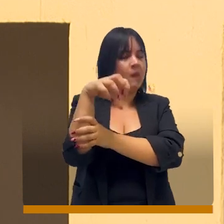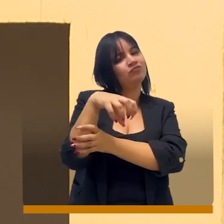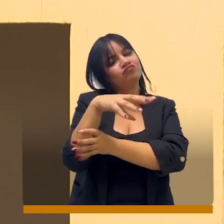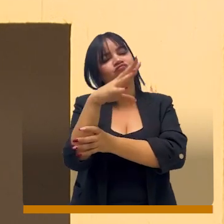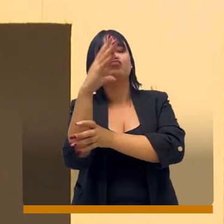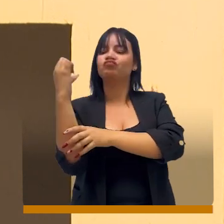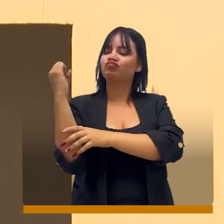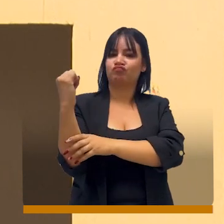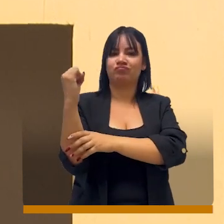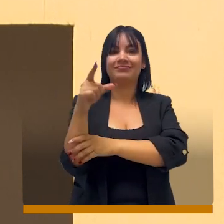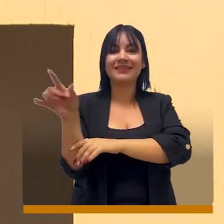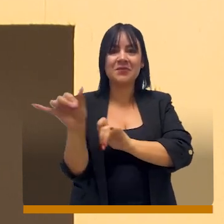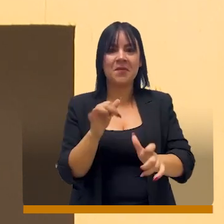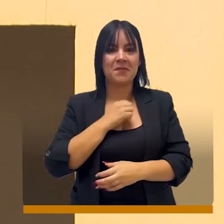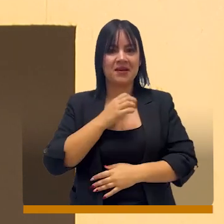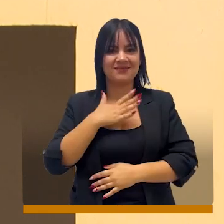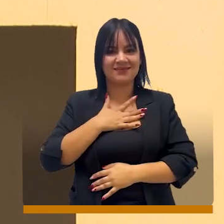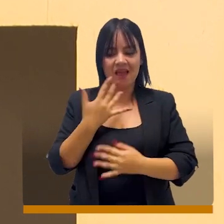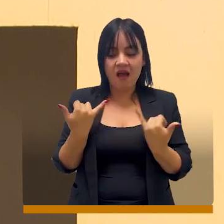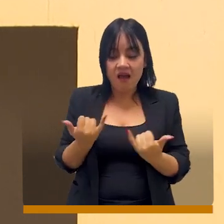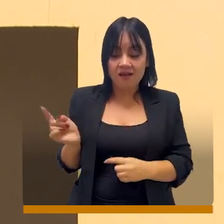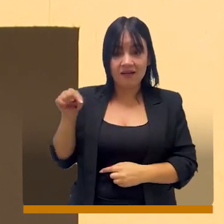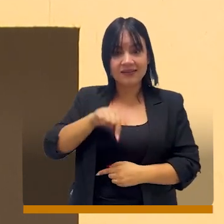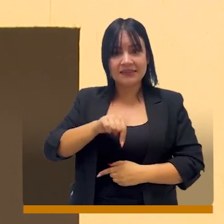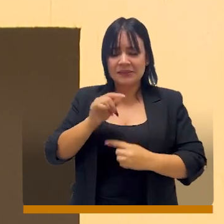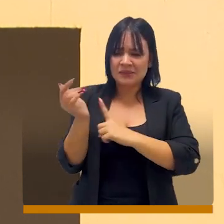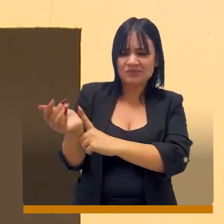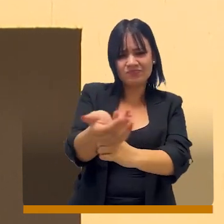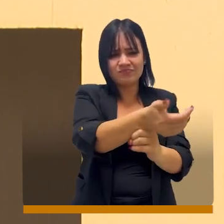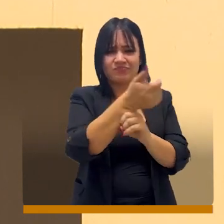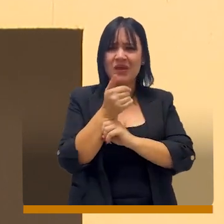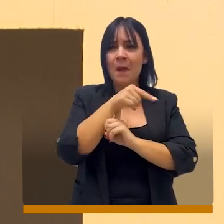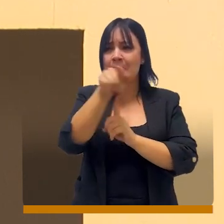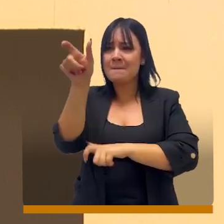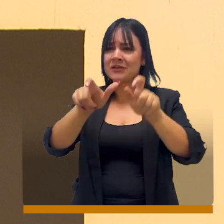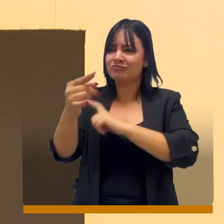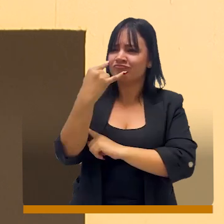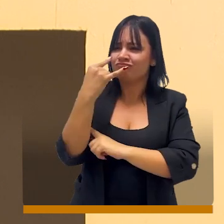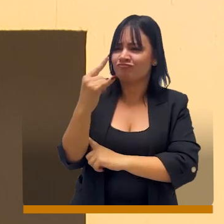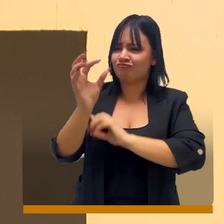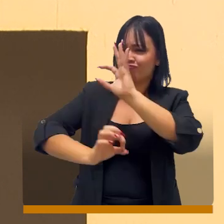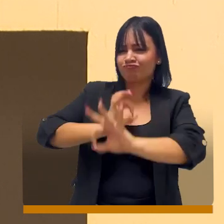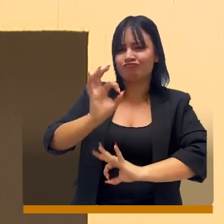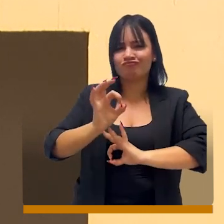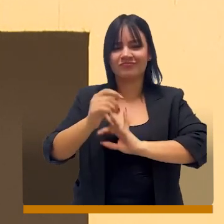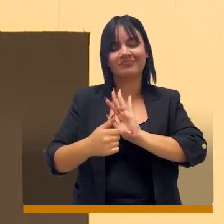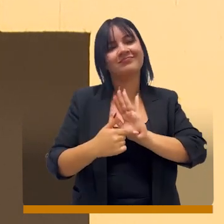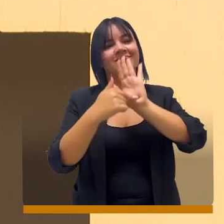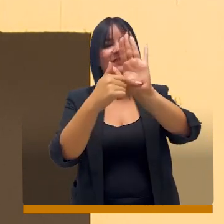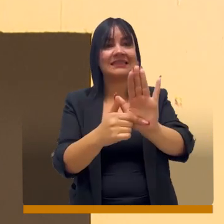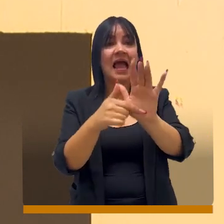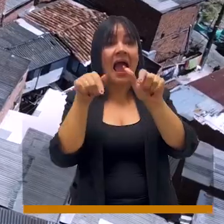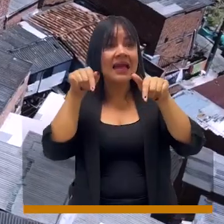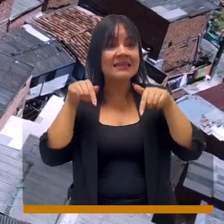no se marchitan. Esta será una gran oportunidad y estaré aquí resguardando los intereses de la ciudadanía y